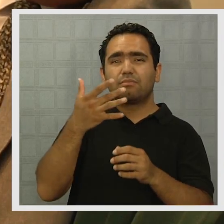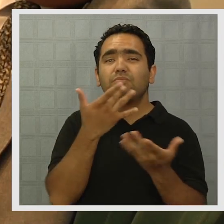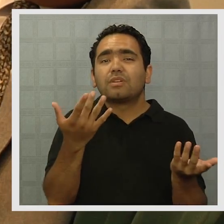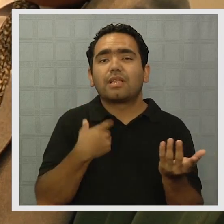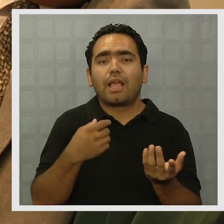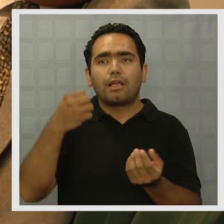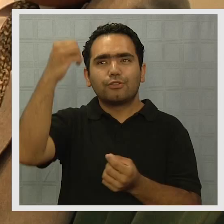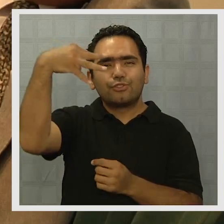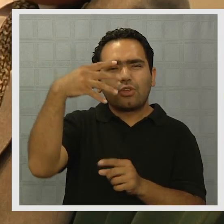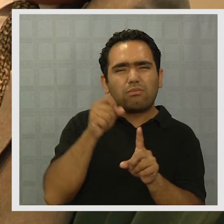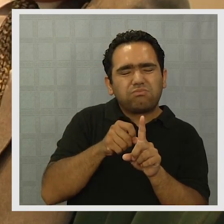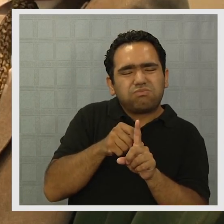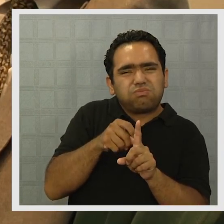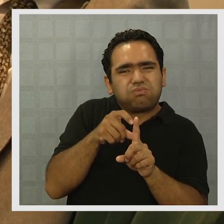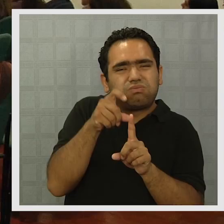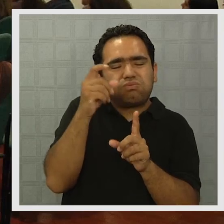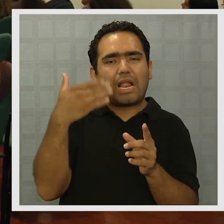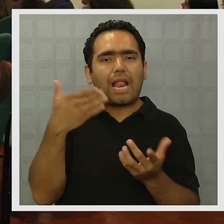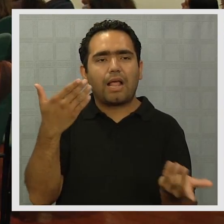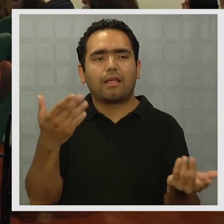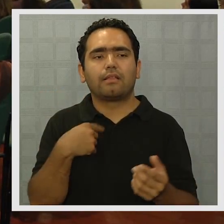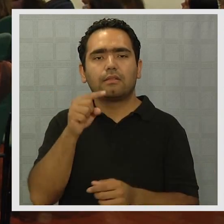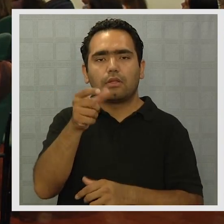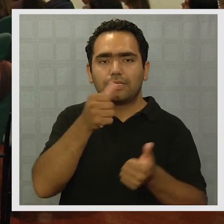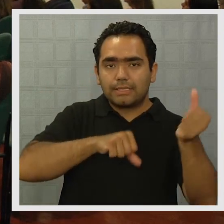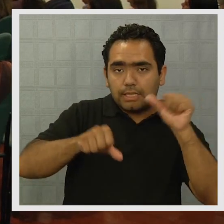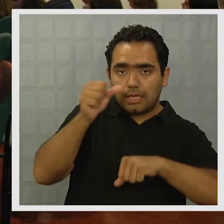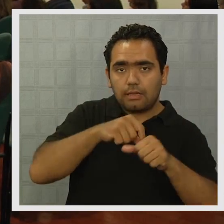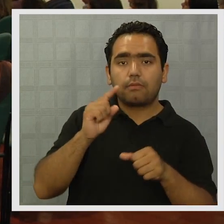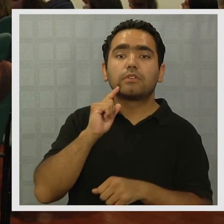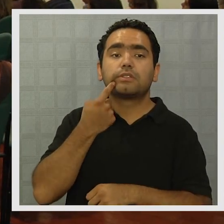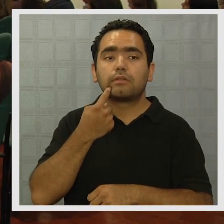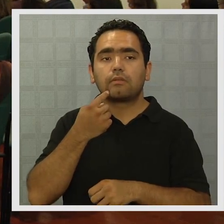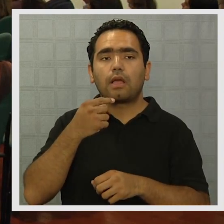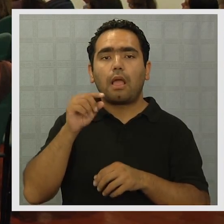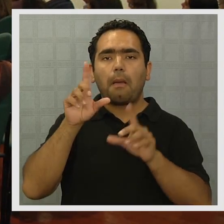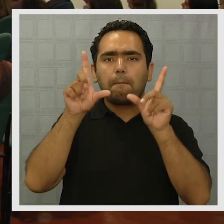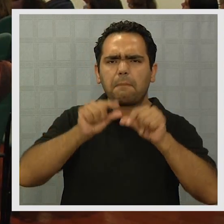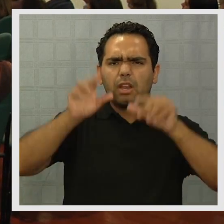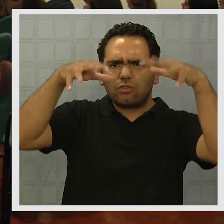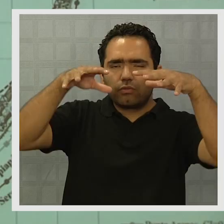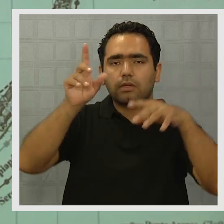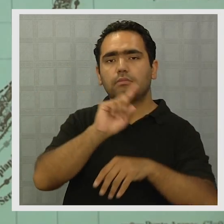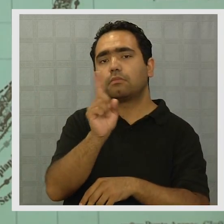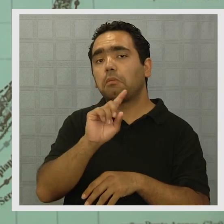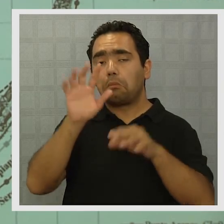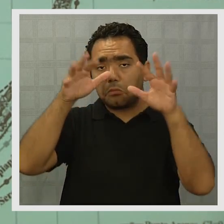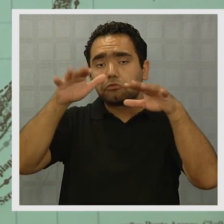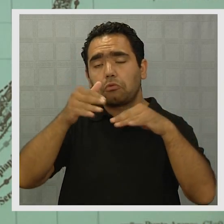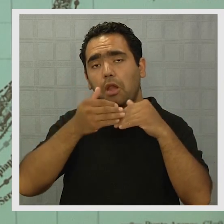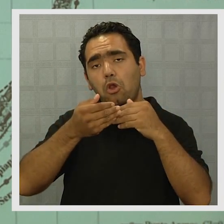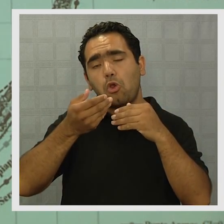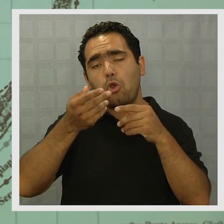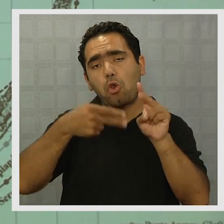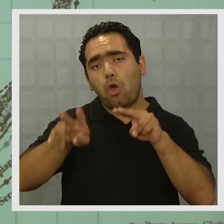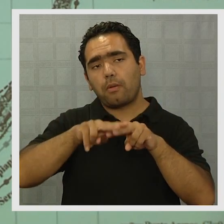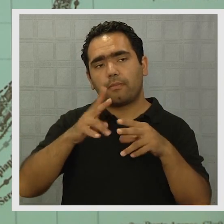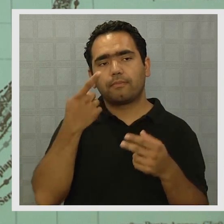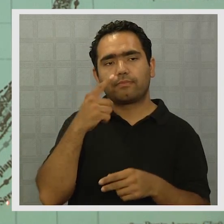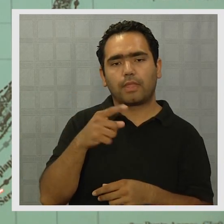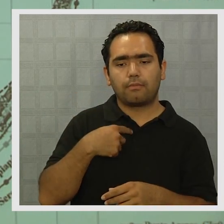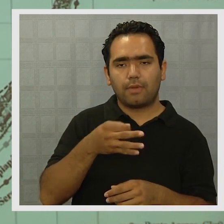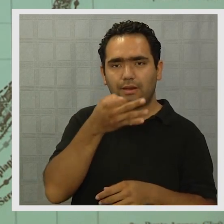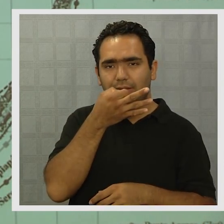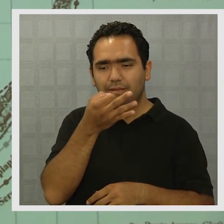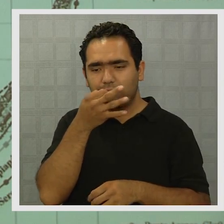haberse afectado por las altas temperaturas, aunque esto asegura a los científicos no disminuirá las lluvias que se generan. Sin embargo, el